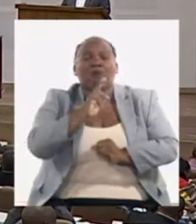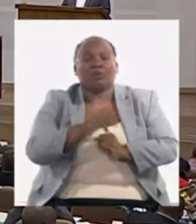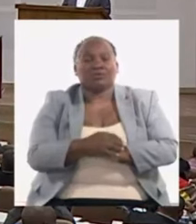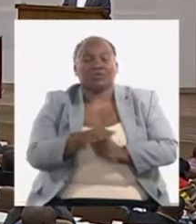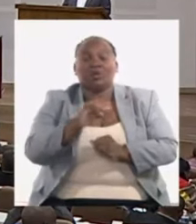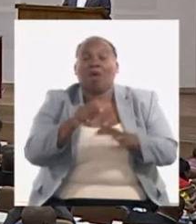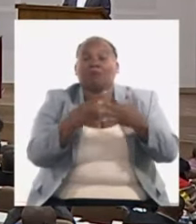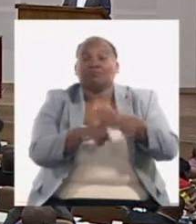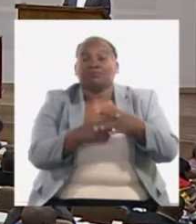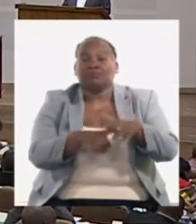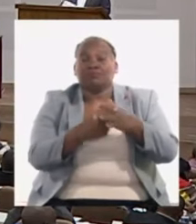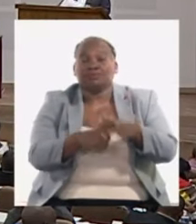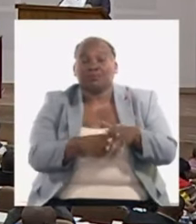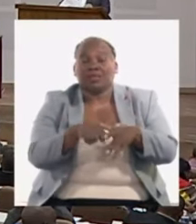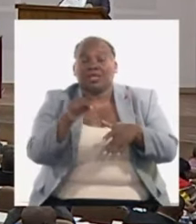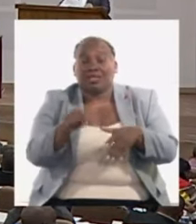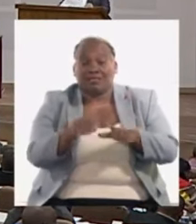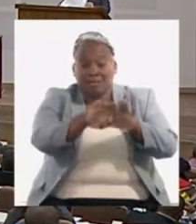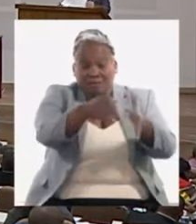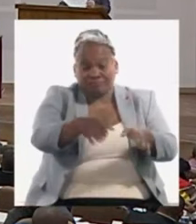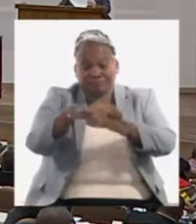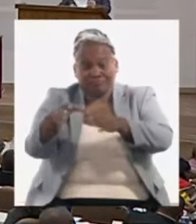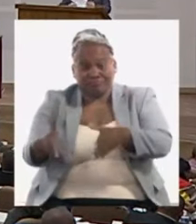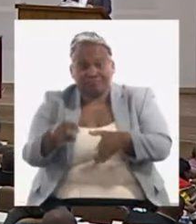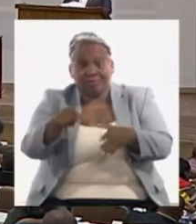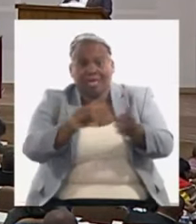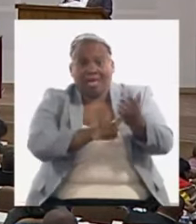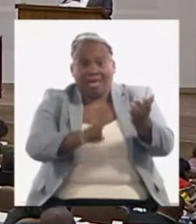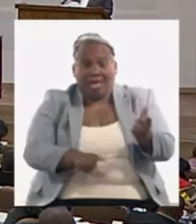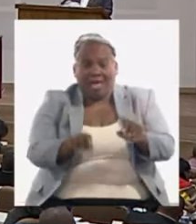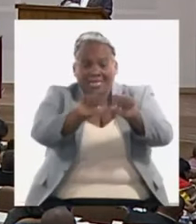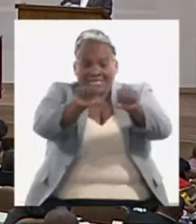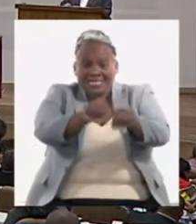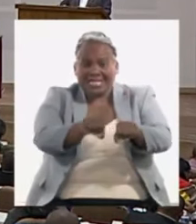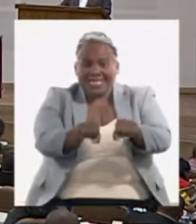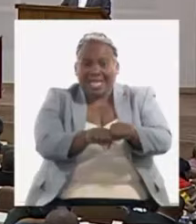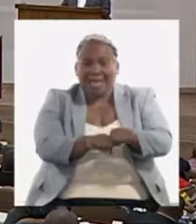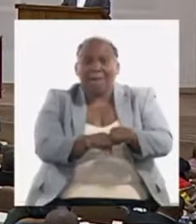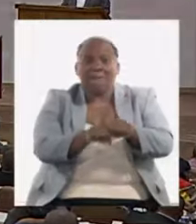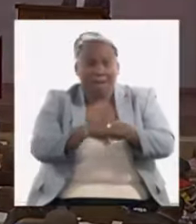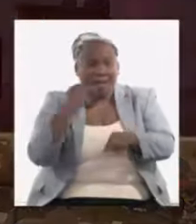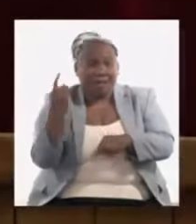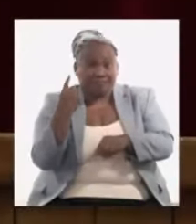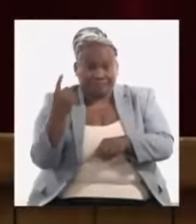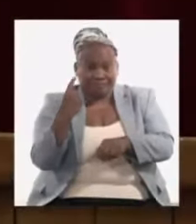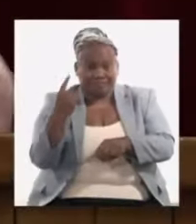la reparación capital de la guitera para ampliar su potencialidad para el sistema eléctrico nacional